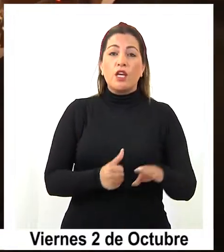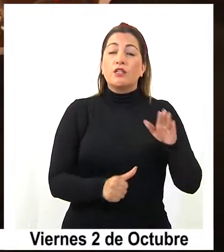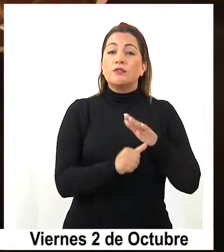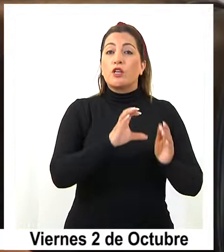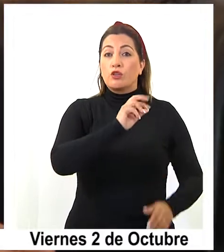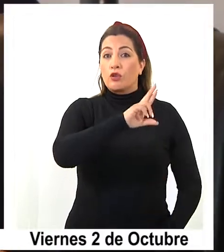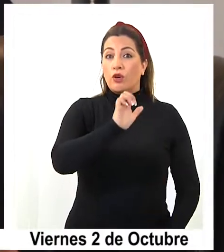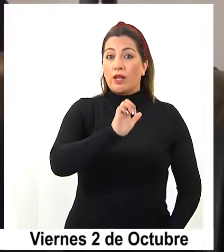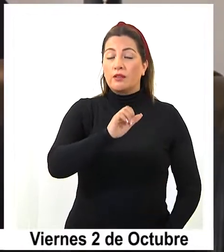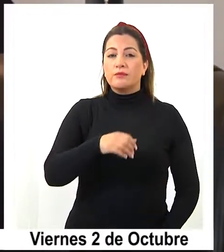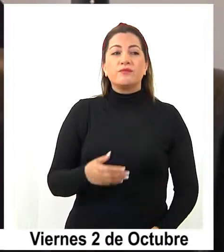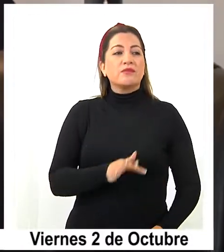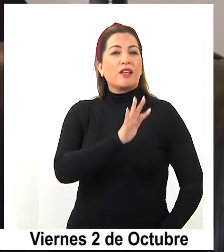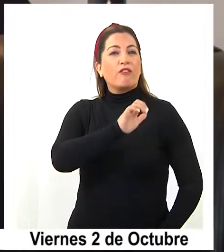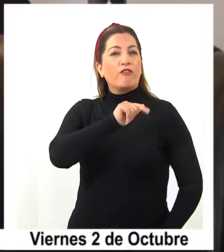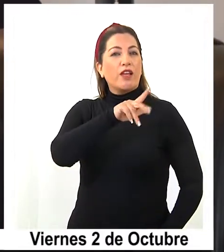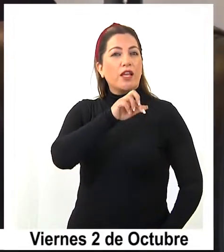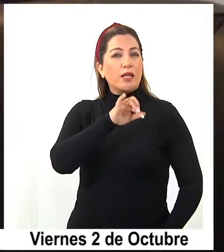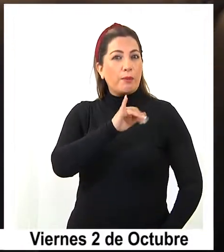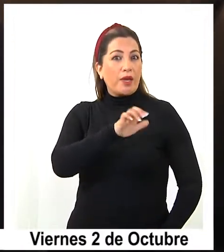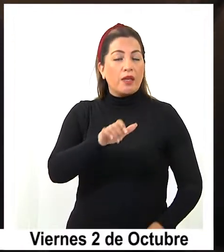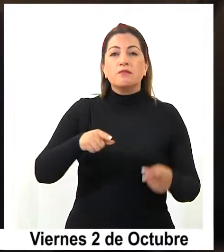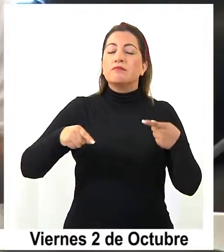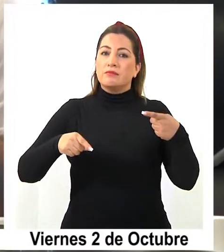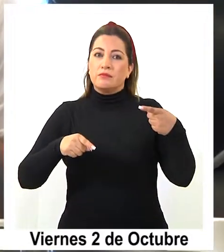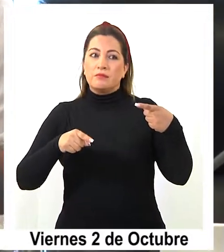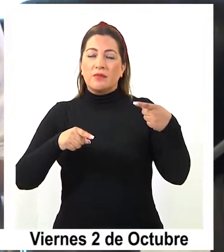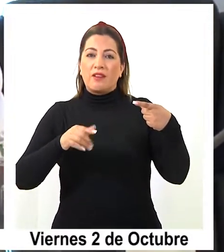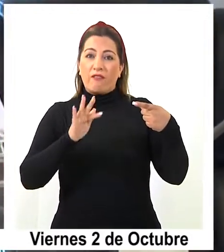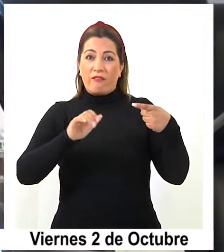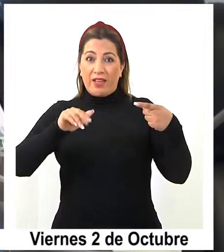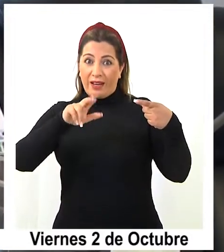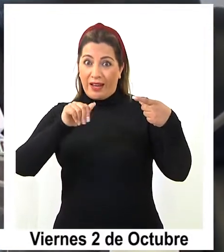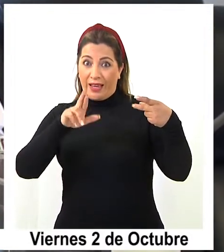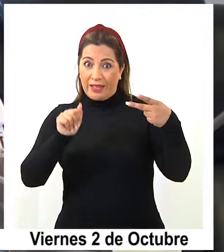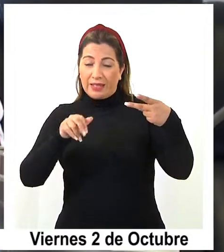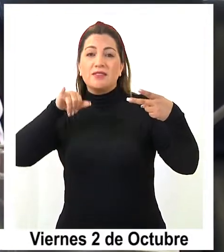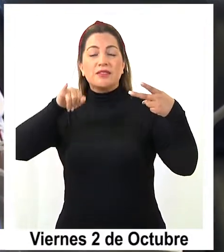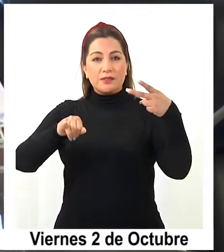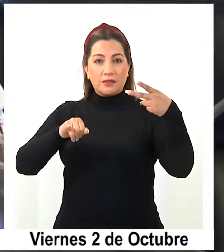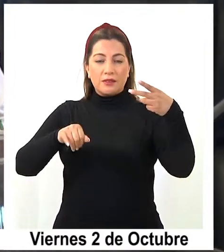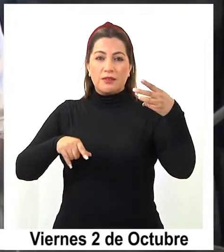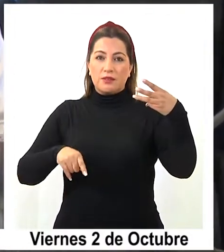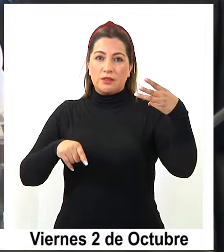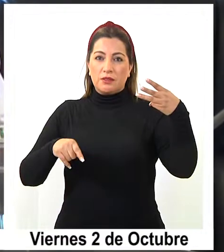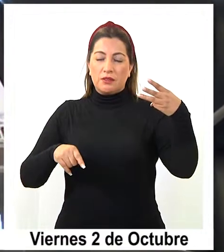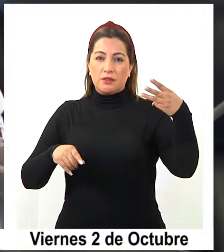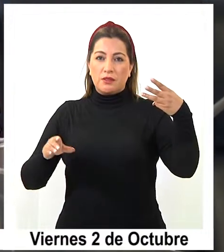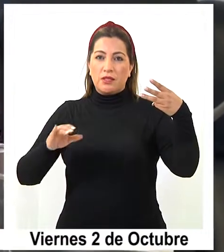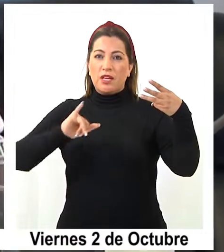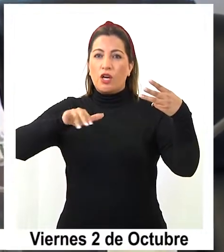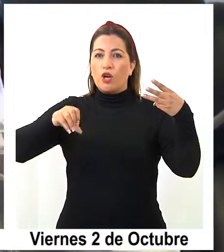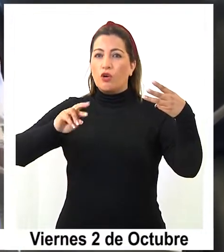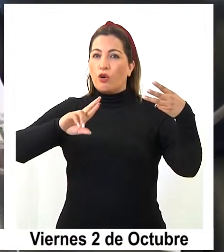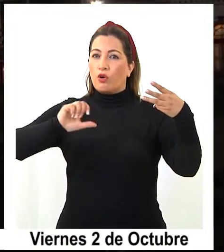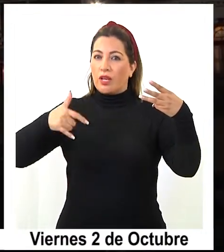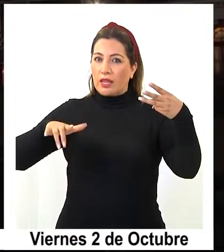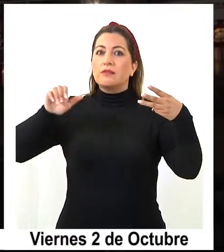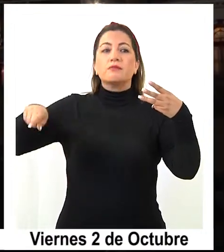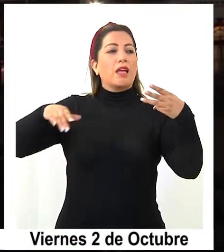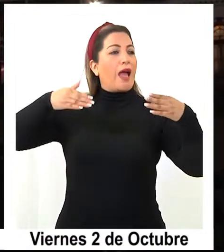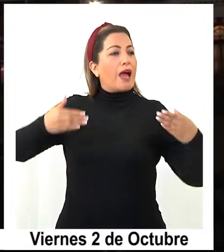regional Felipe Rojas por Evópolis, Espartago Ferraris por Renovación Nacional y por la UDI Jorge Fistonich,